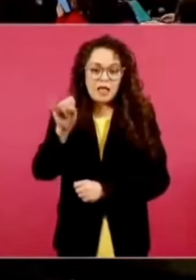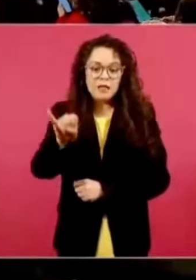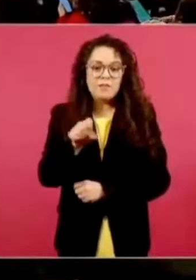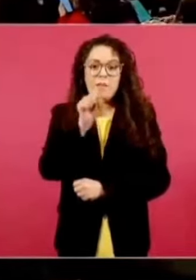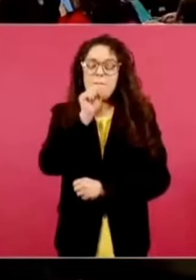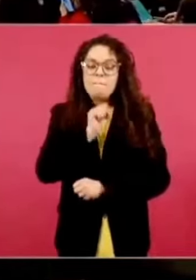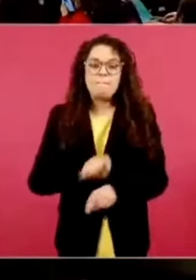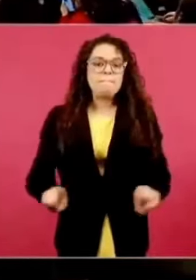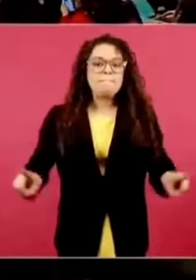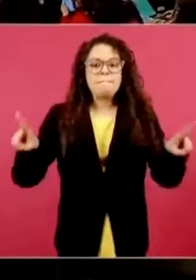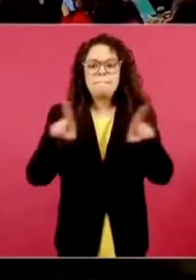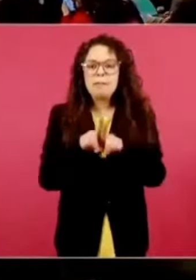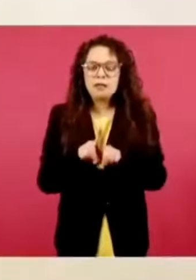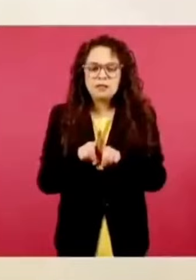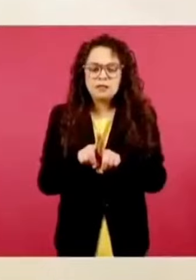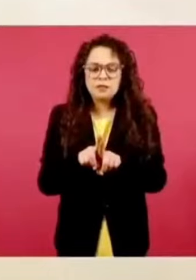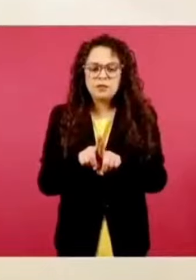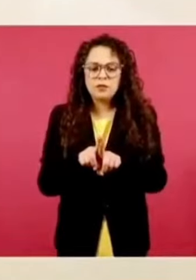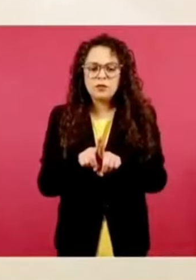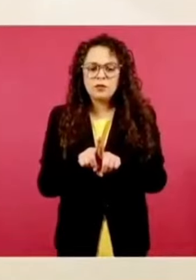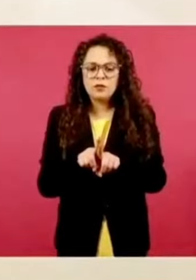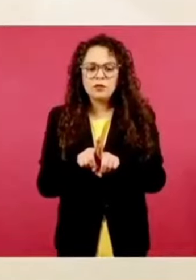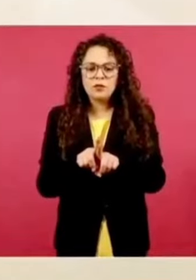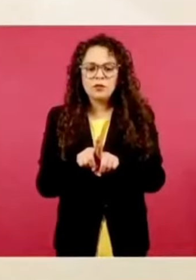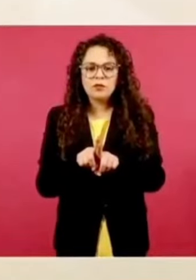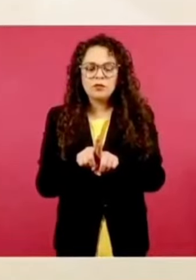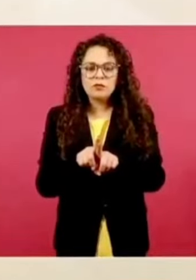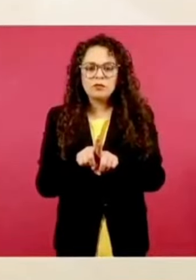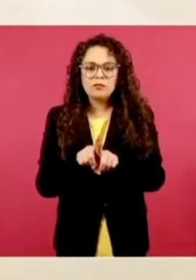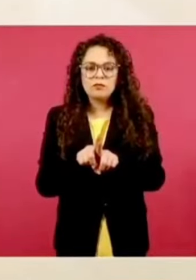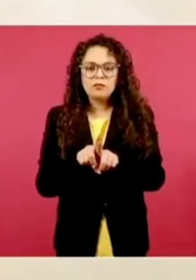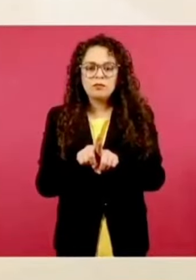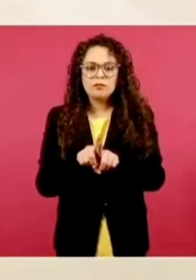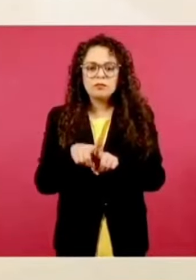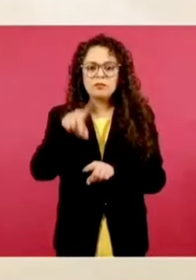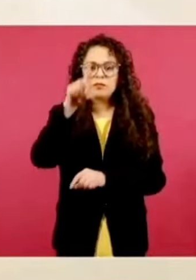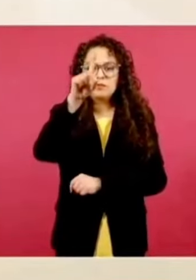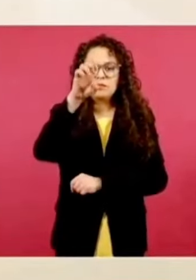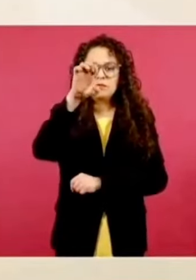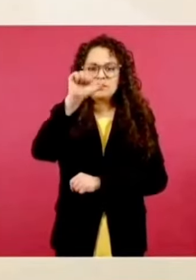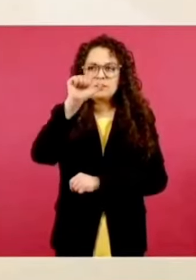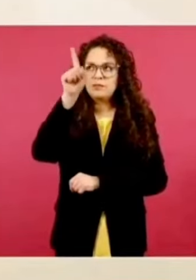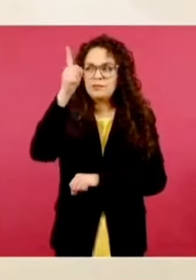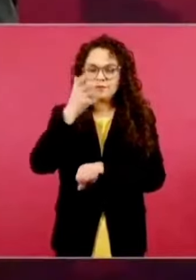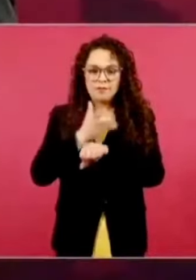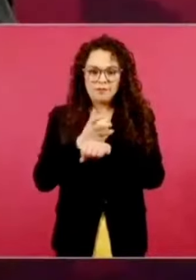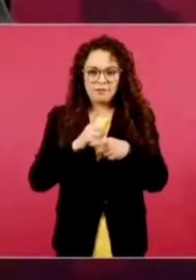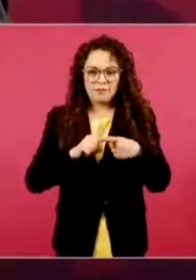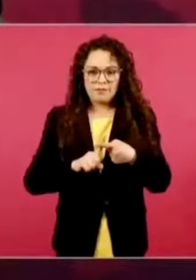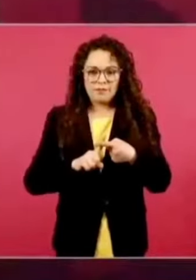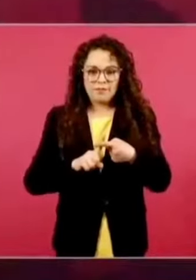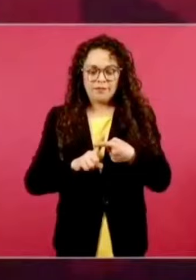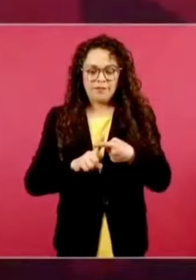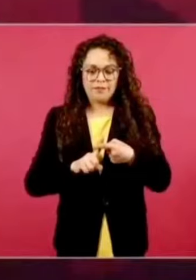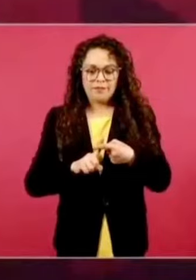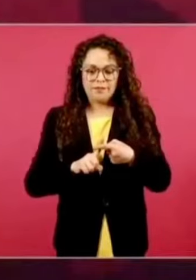los de la DEA y la prensa